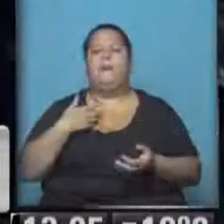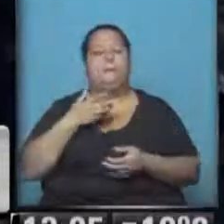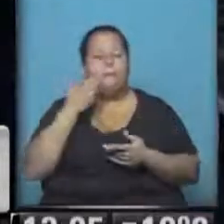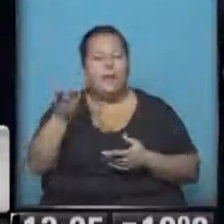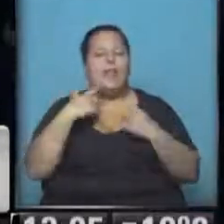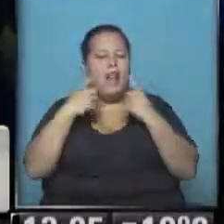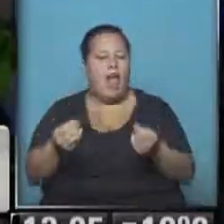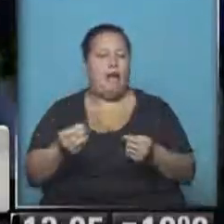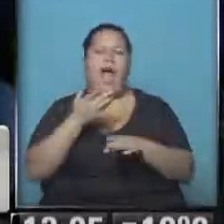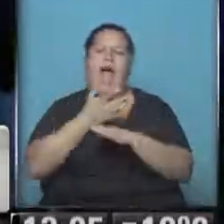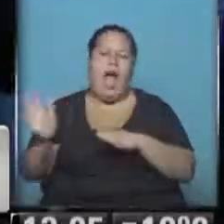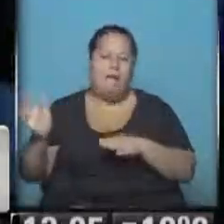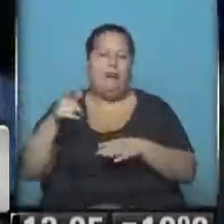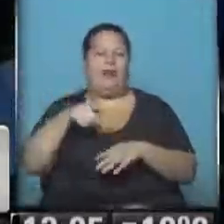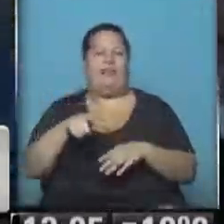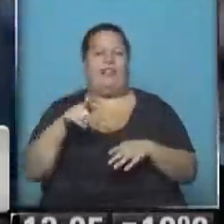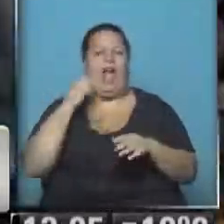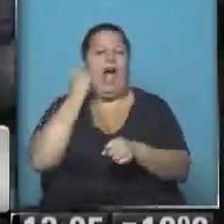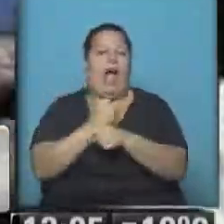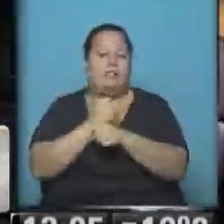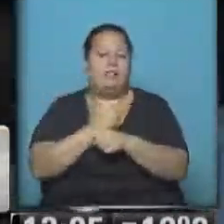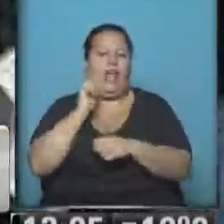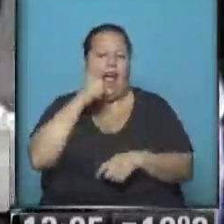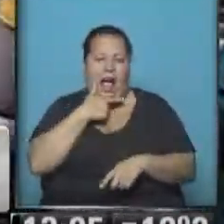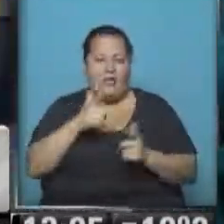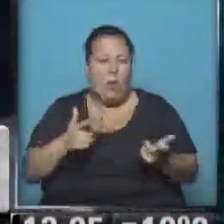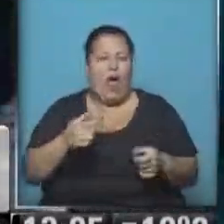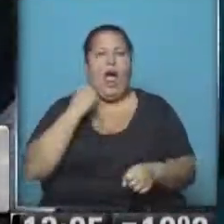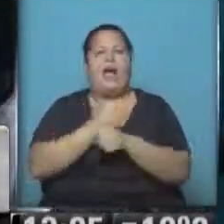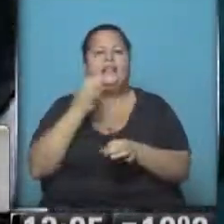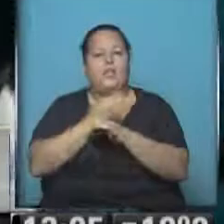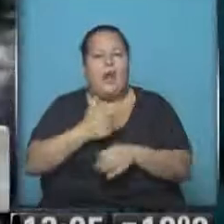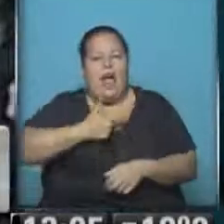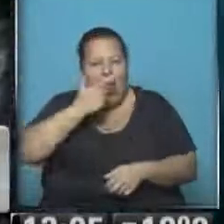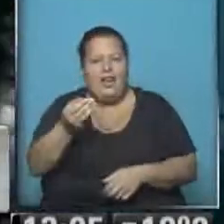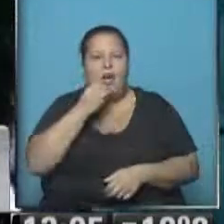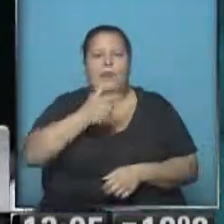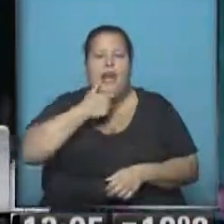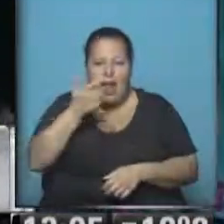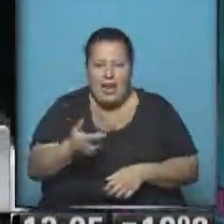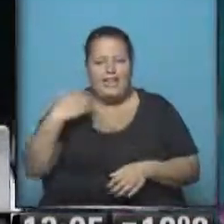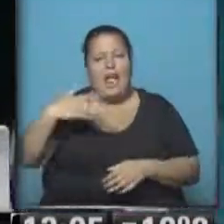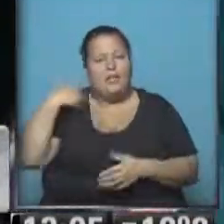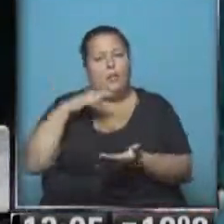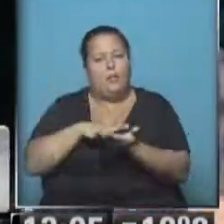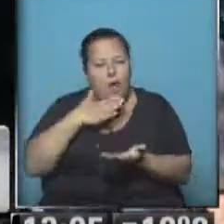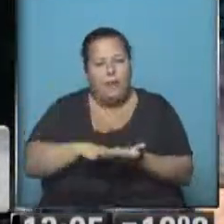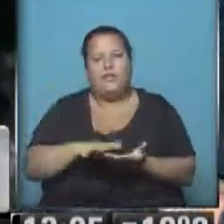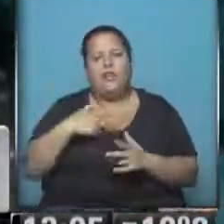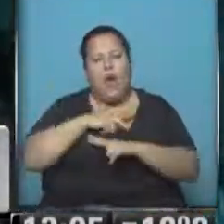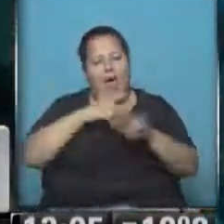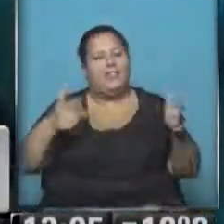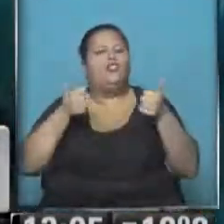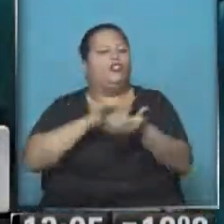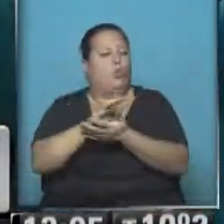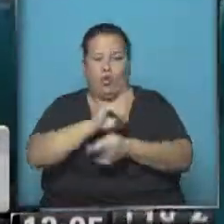pidiendo es que más allá de esta obra, que hasta que no tengamos gas y hasta que no tengamos la escuela cálida y la comida caliente como se viene prometiendo, no vamos a decir que está